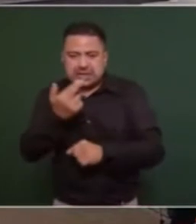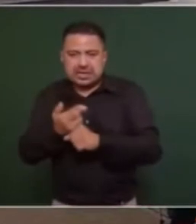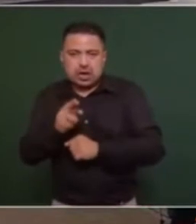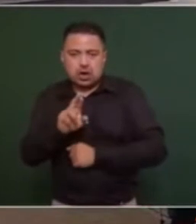Les cuento.